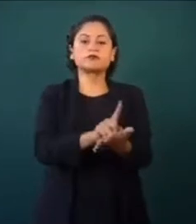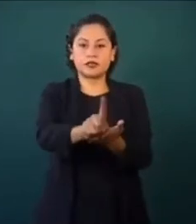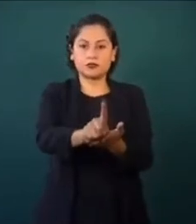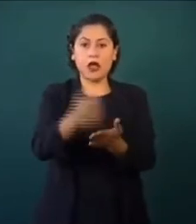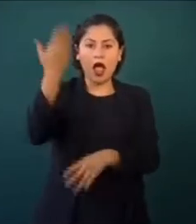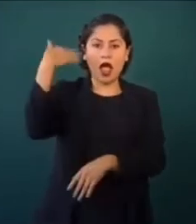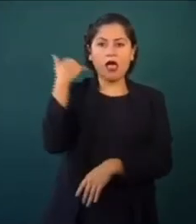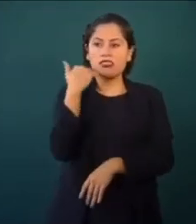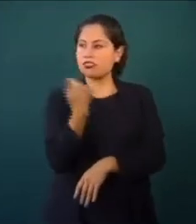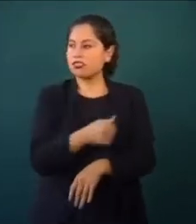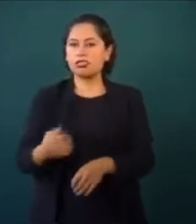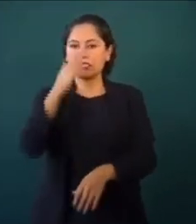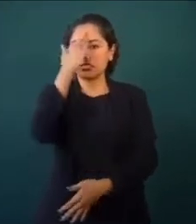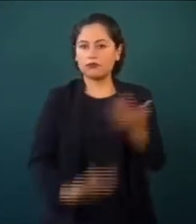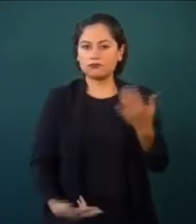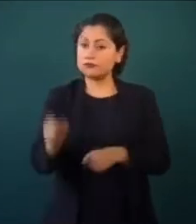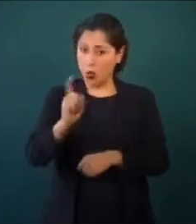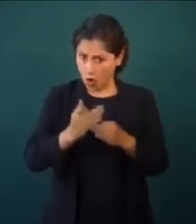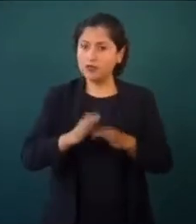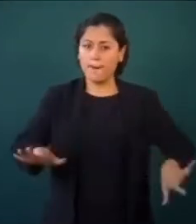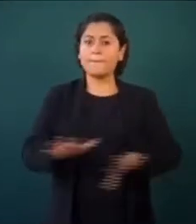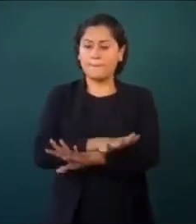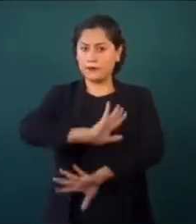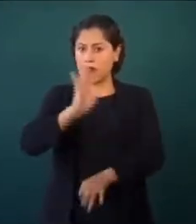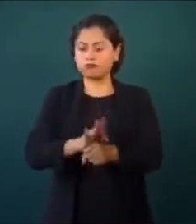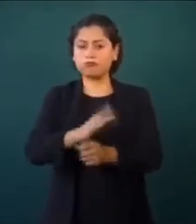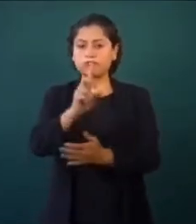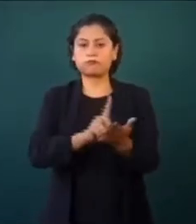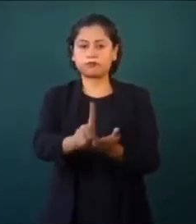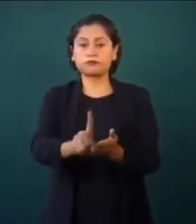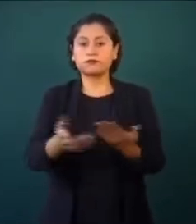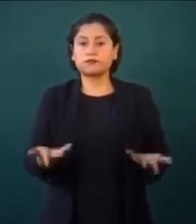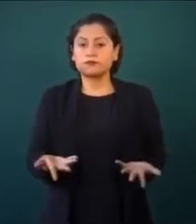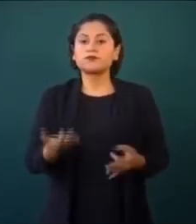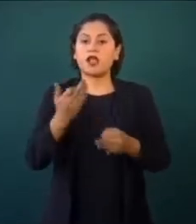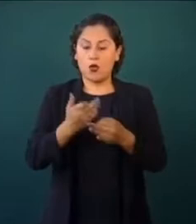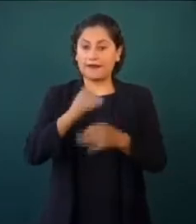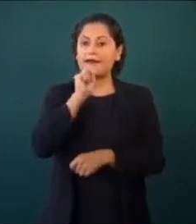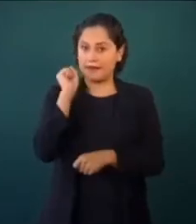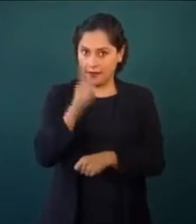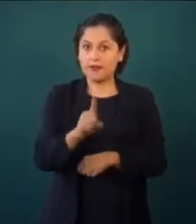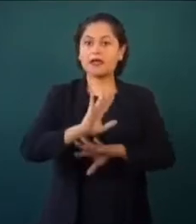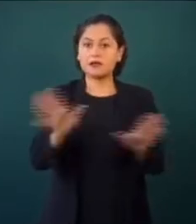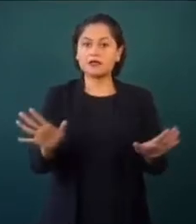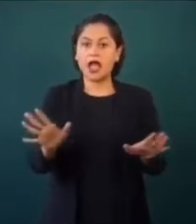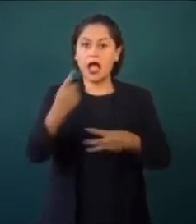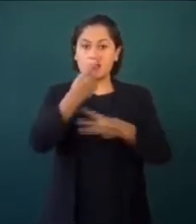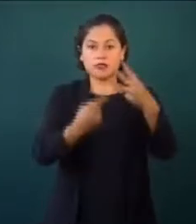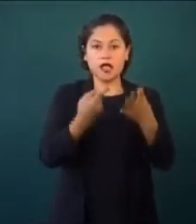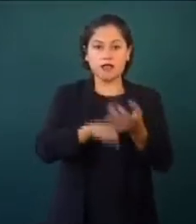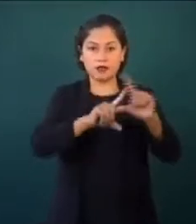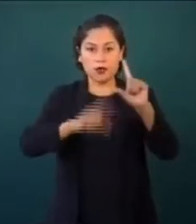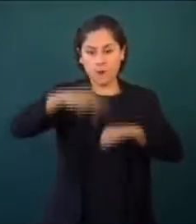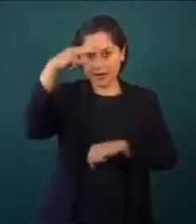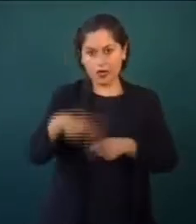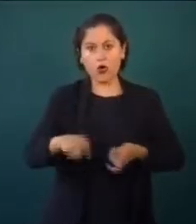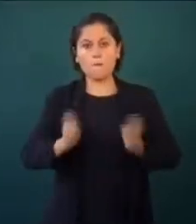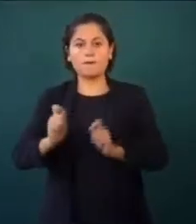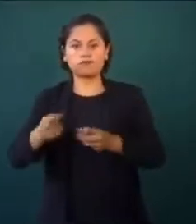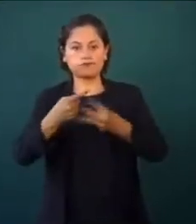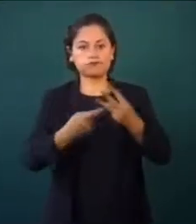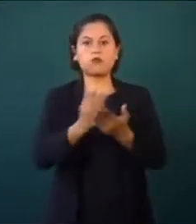Estado de Tueco. Ya hay independencia de poderes. No se persigue a nadie. No hay